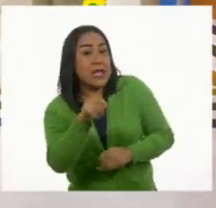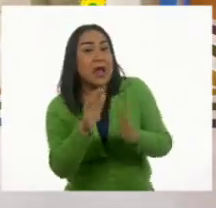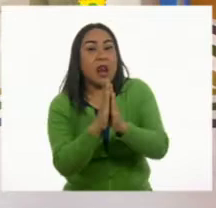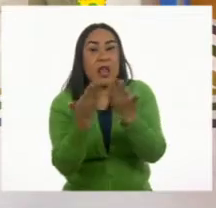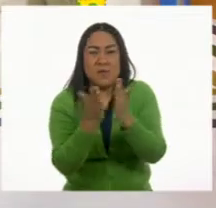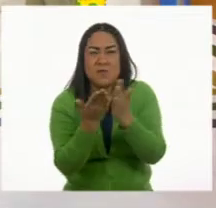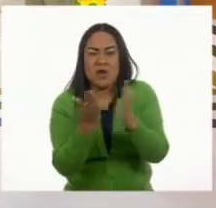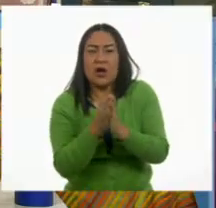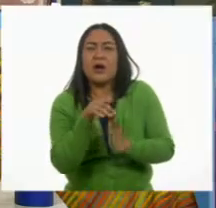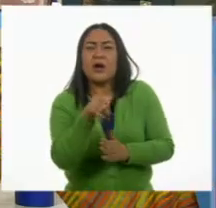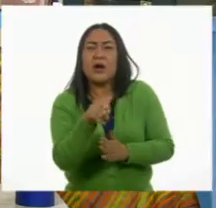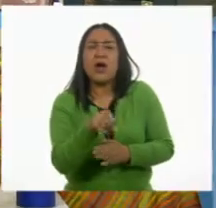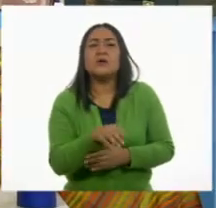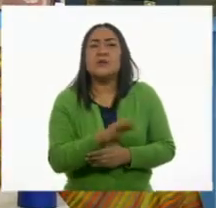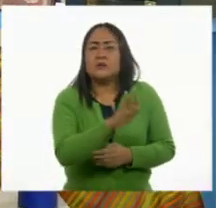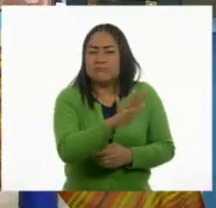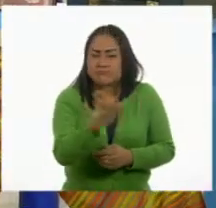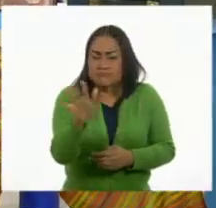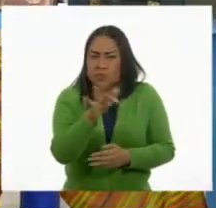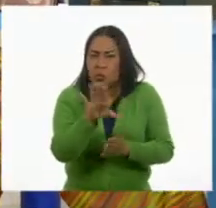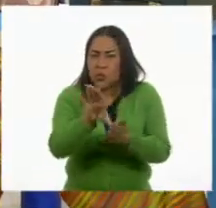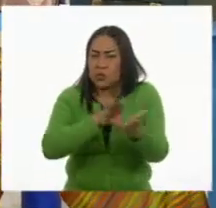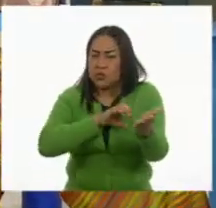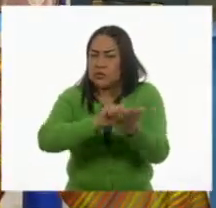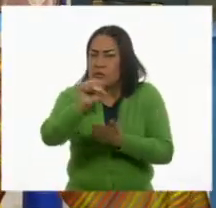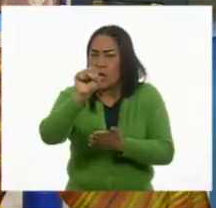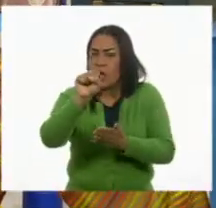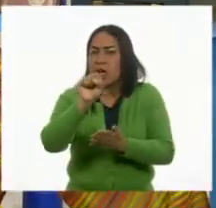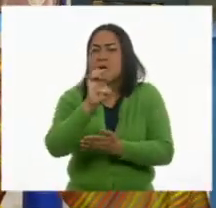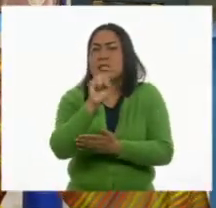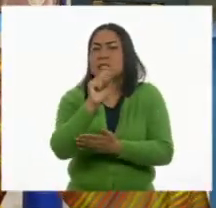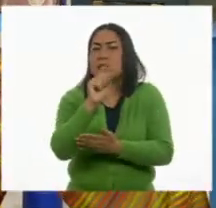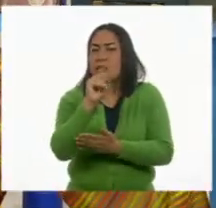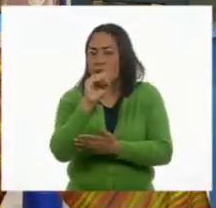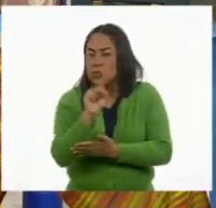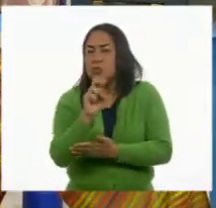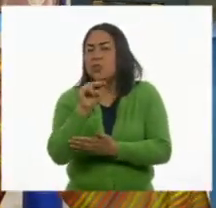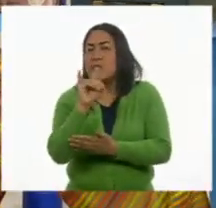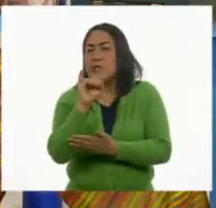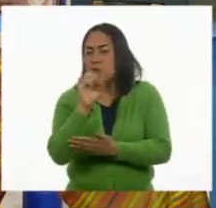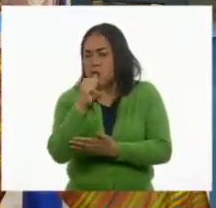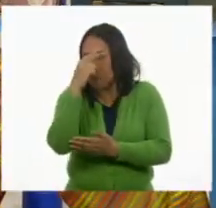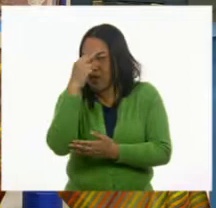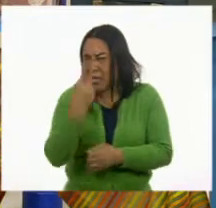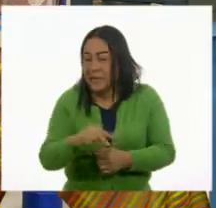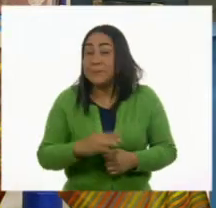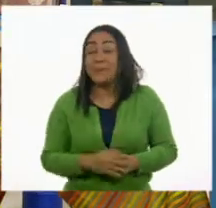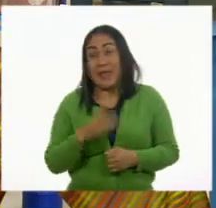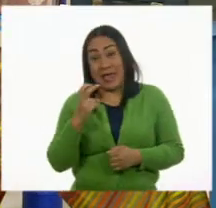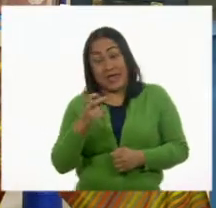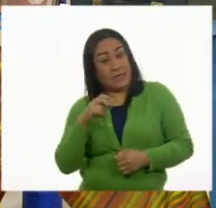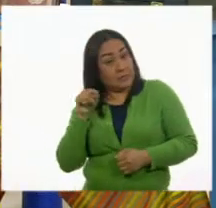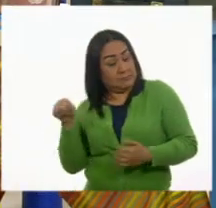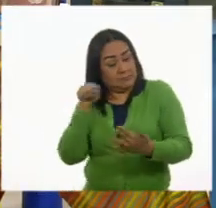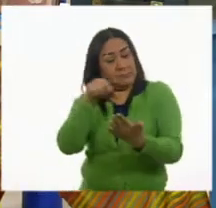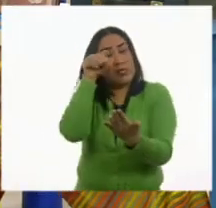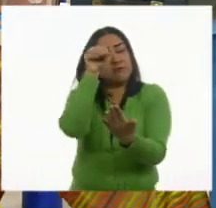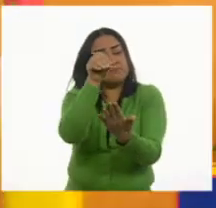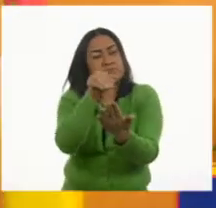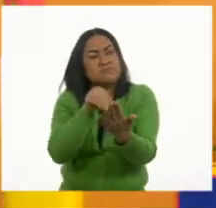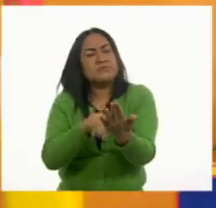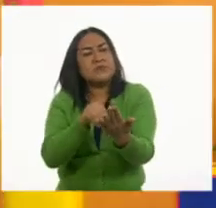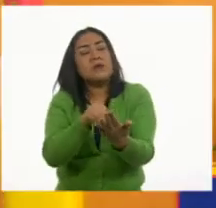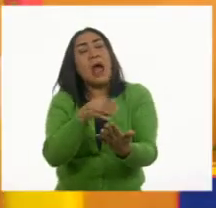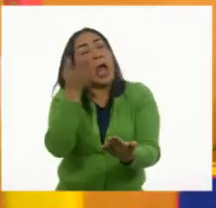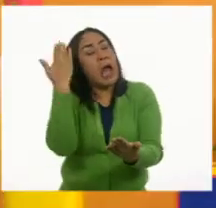contempladas... de los Estados Unidos Mexicanos. Así es, Pilar. En ese libro están contemplados los ideales de la